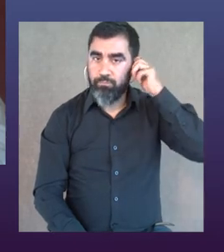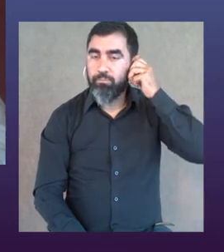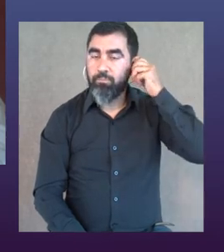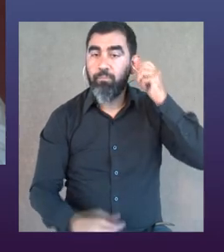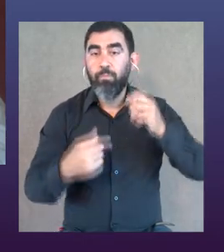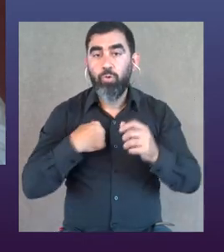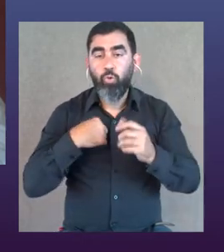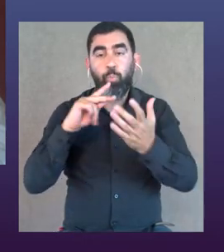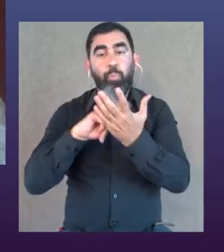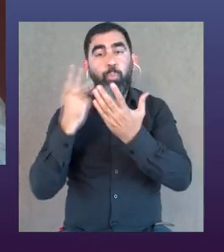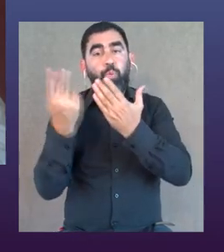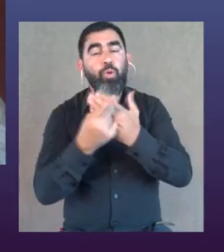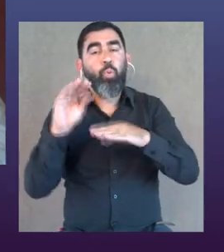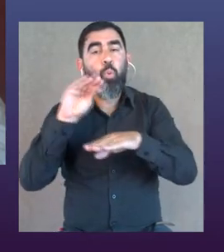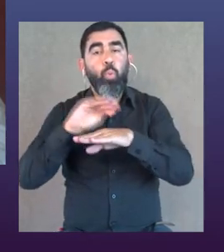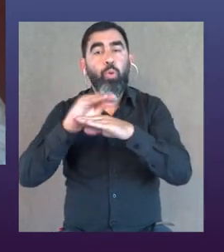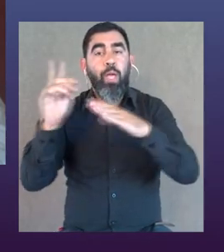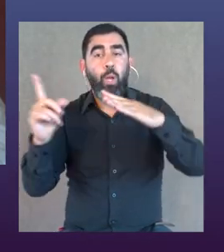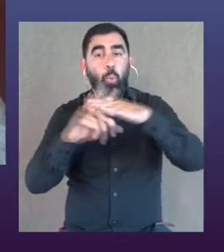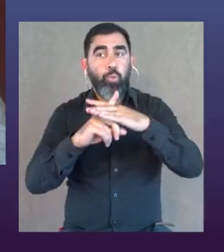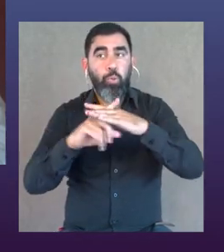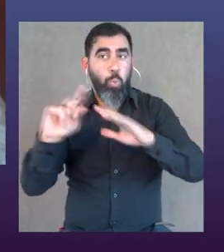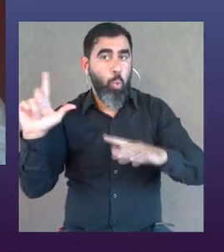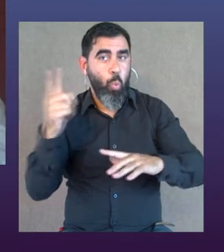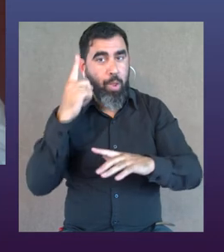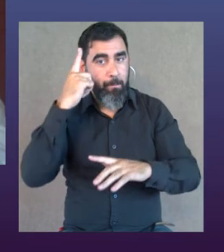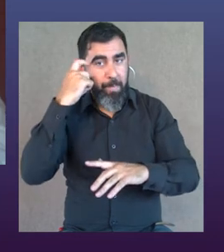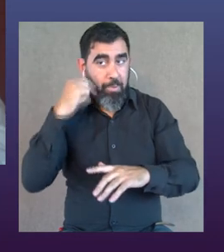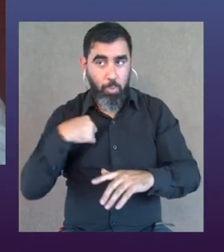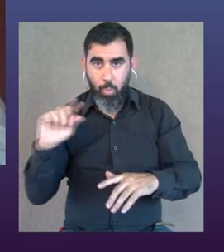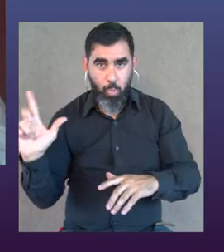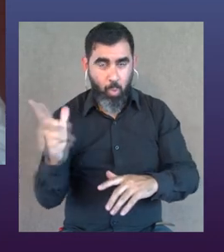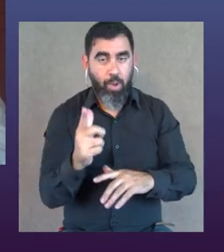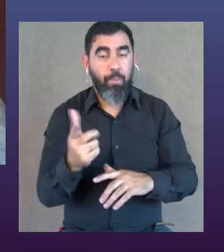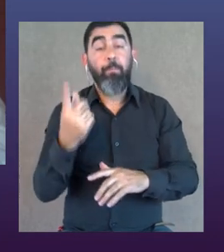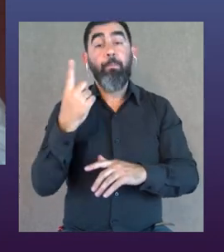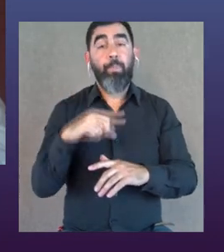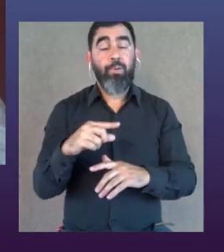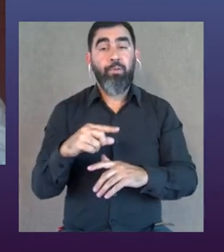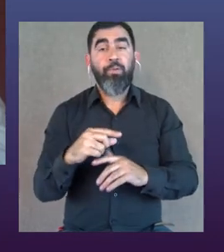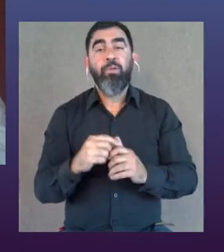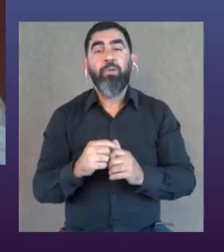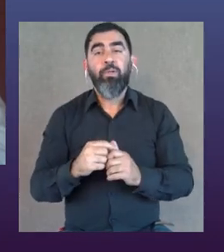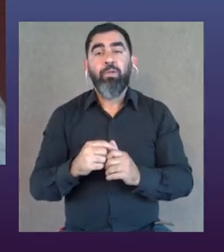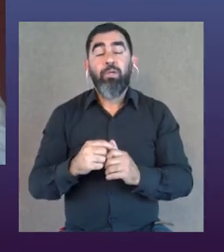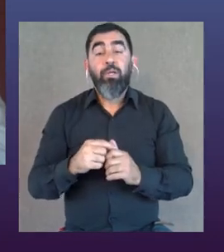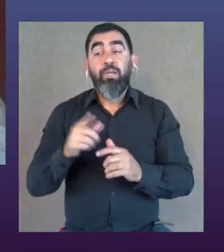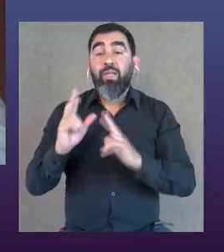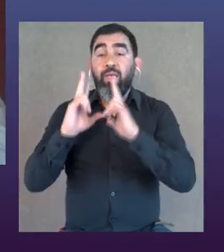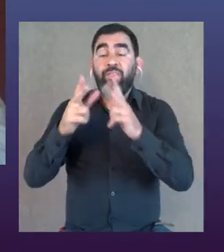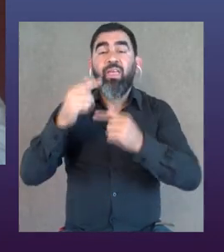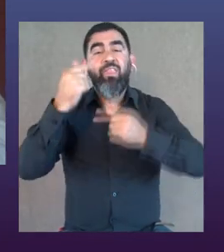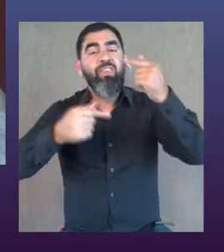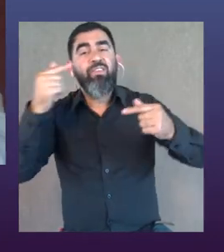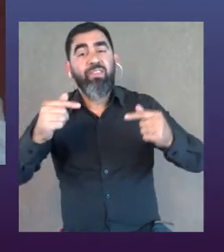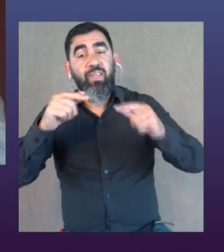Bueno, yo, la verdad, proyectos culturales inclusivos no tengo ninguna experiencia, pero, pero bueno, en